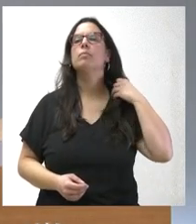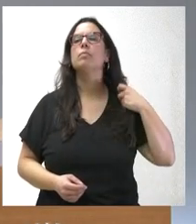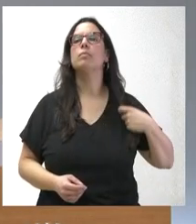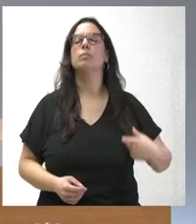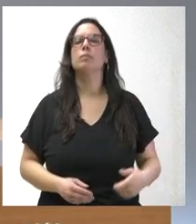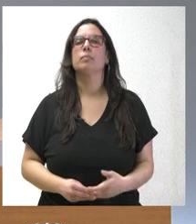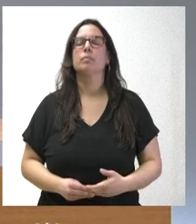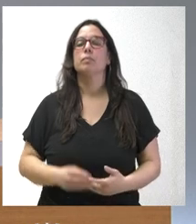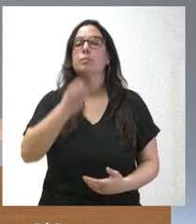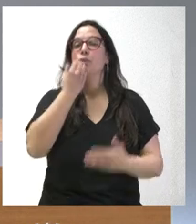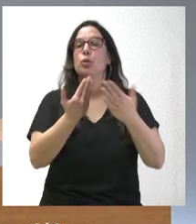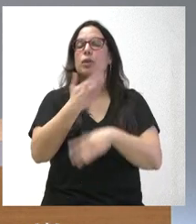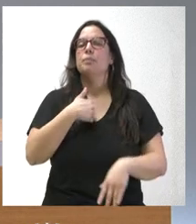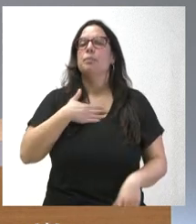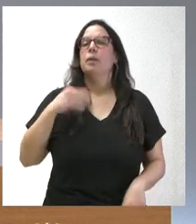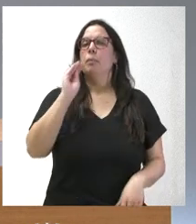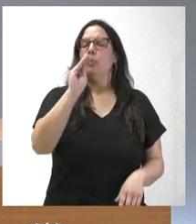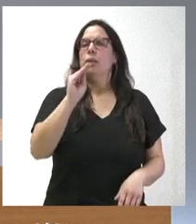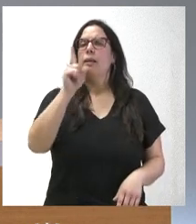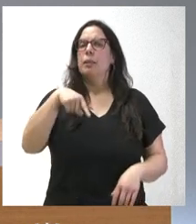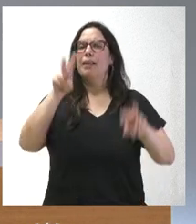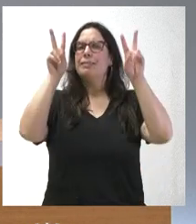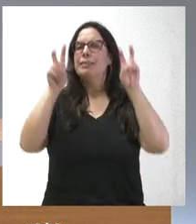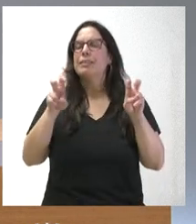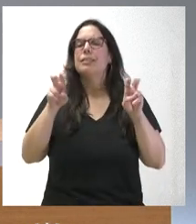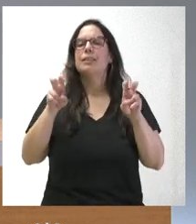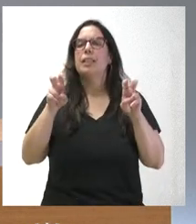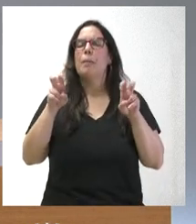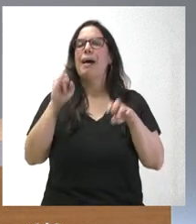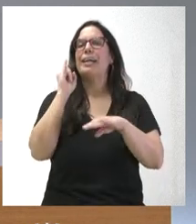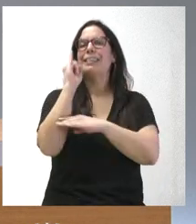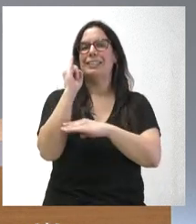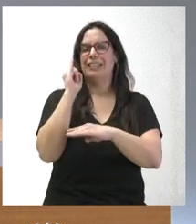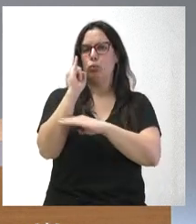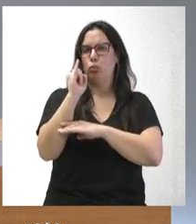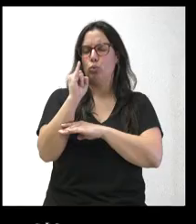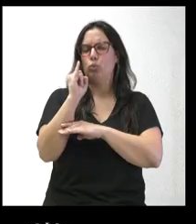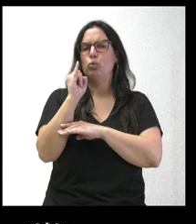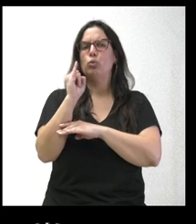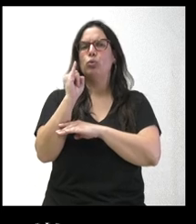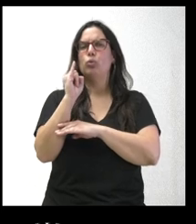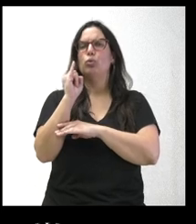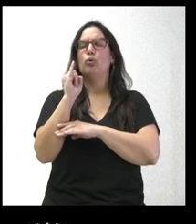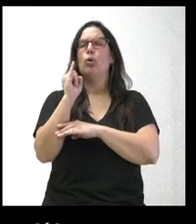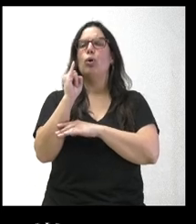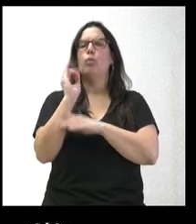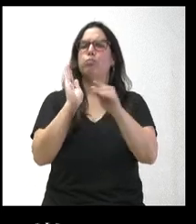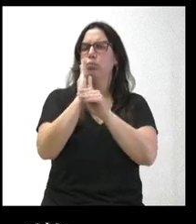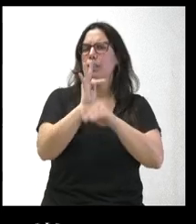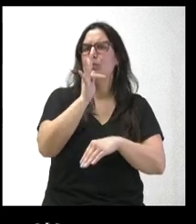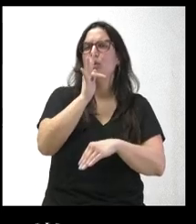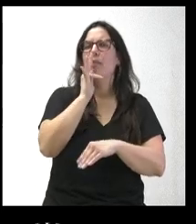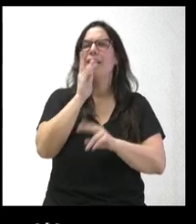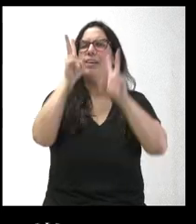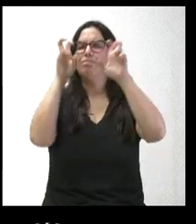Buenos días. Quería preguntarle también por el tema de los institutos que no reciben el dinero que corresponde al